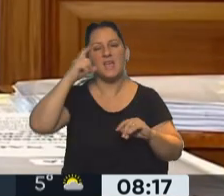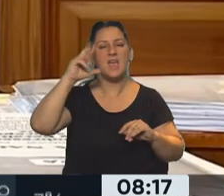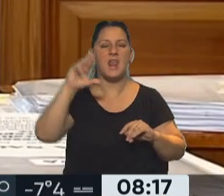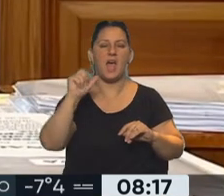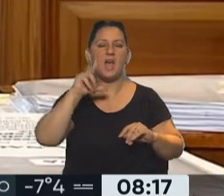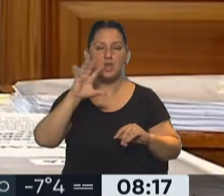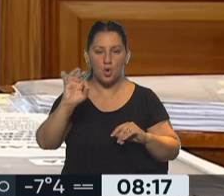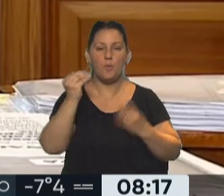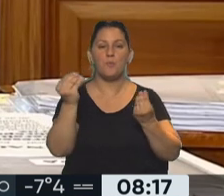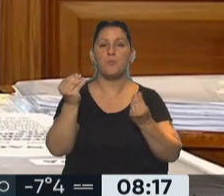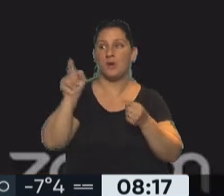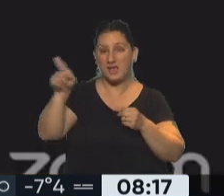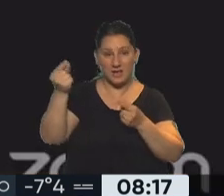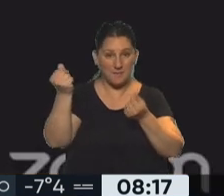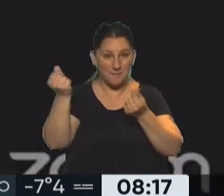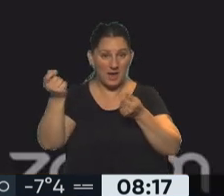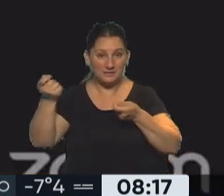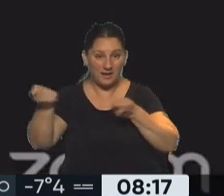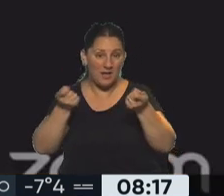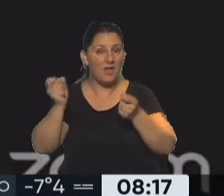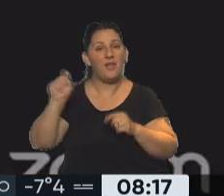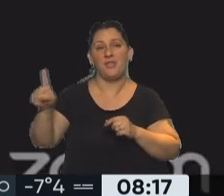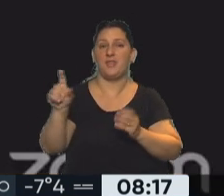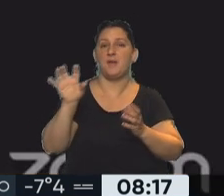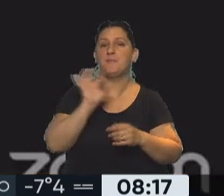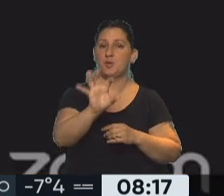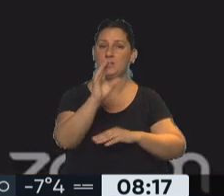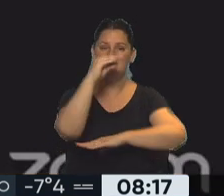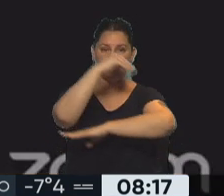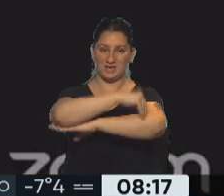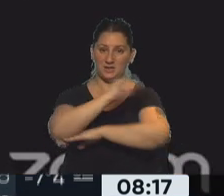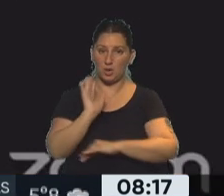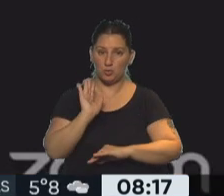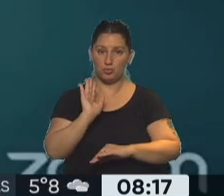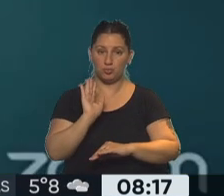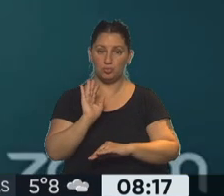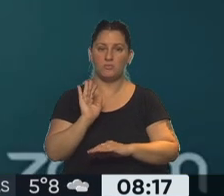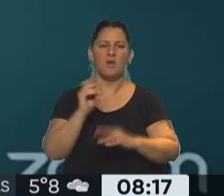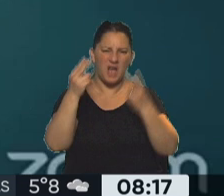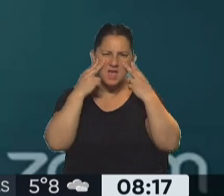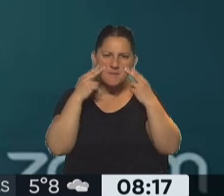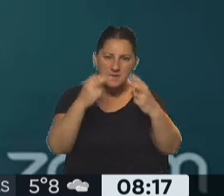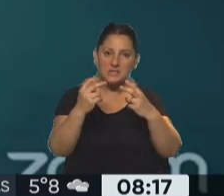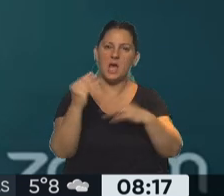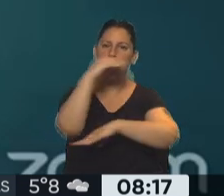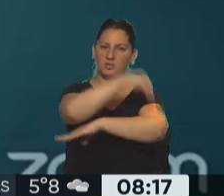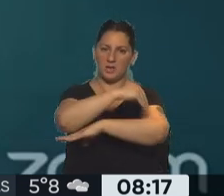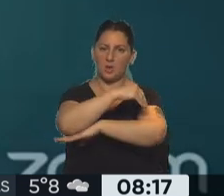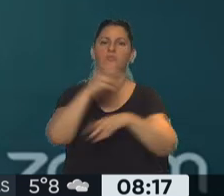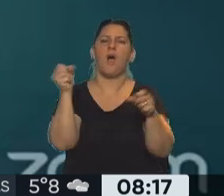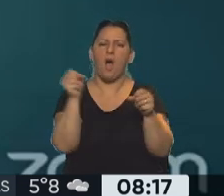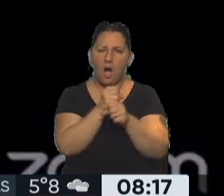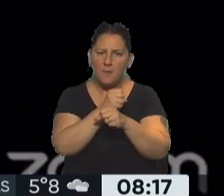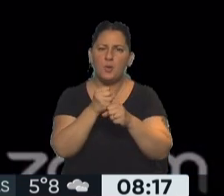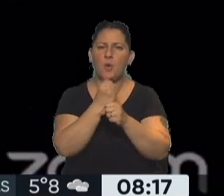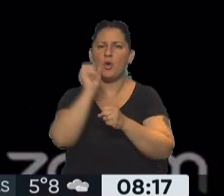porque los fondos que manejó son de la provincia de Santa Cruz y fueron auditados en Santa Cruz y aprobados por